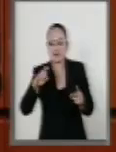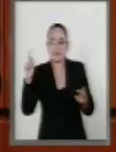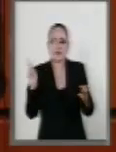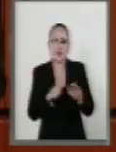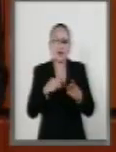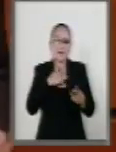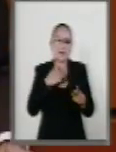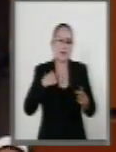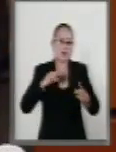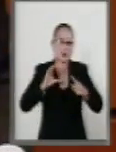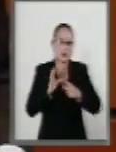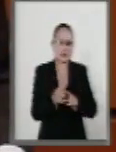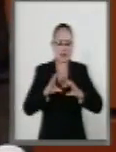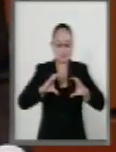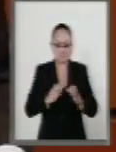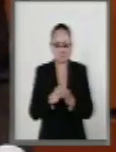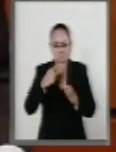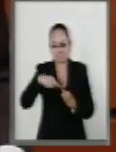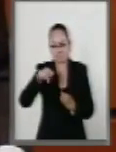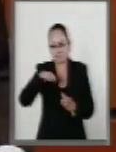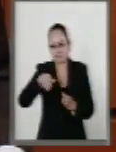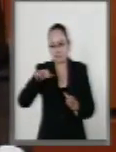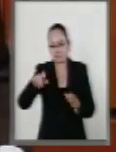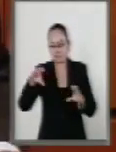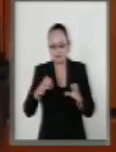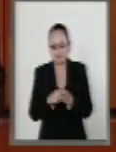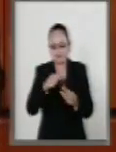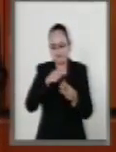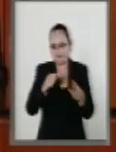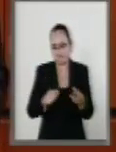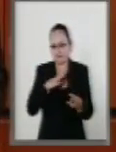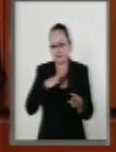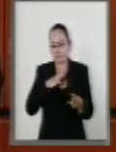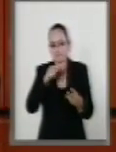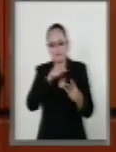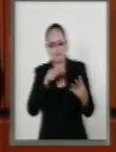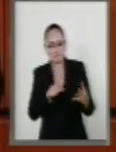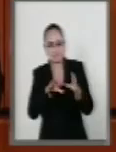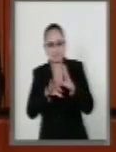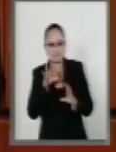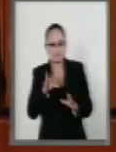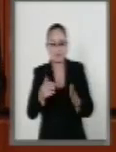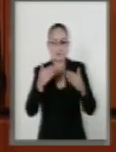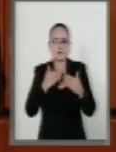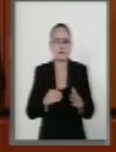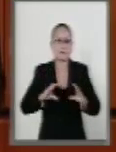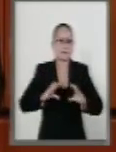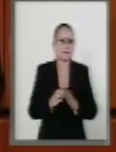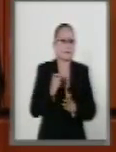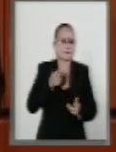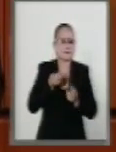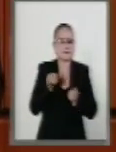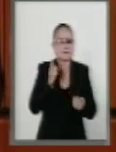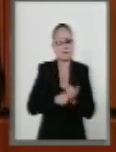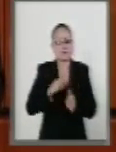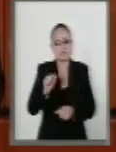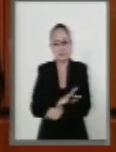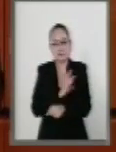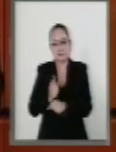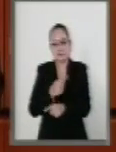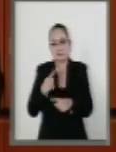Técnico del Fondo Mexicano del Petróleo para la Estabilización. Los órganos reguladores del sector energético